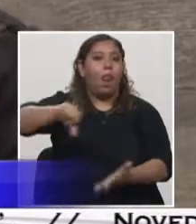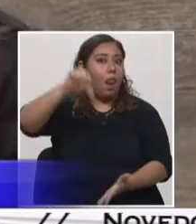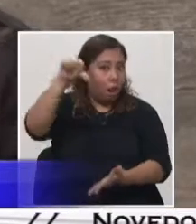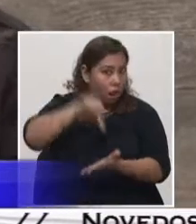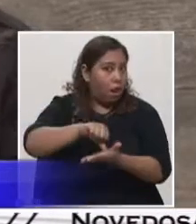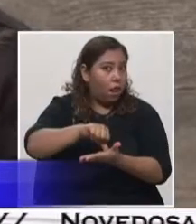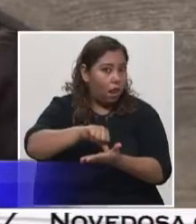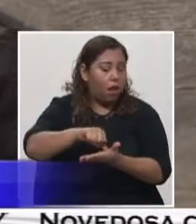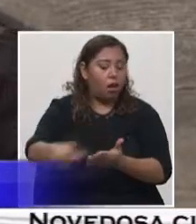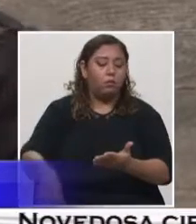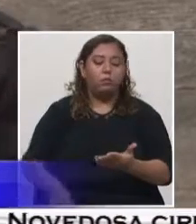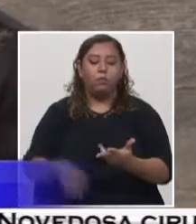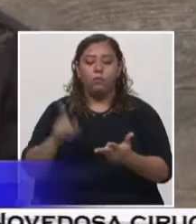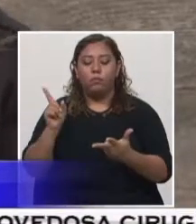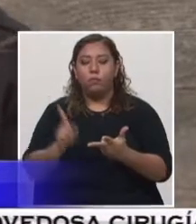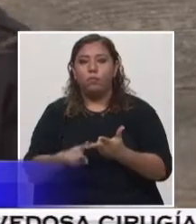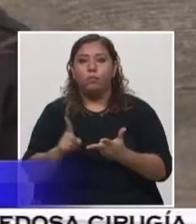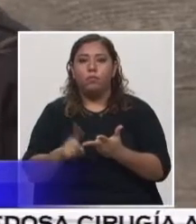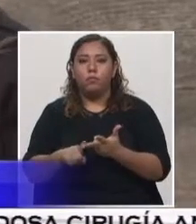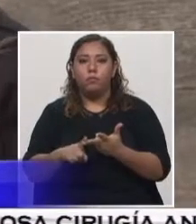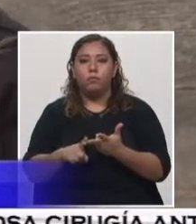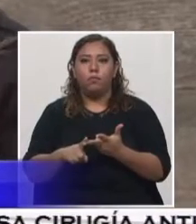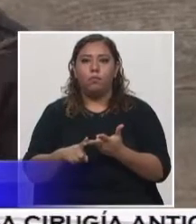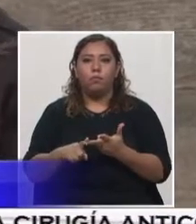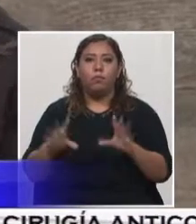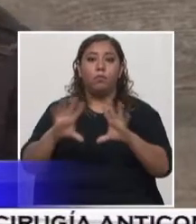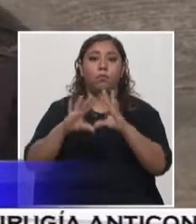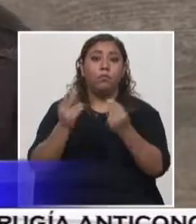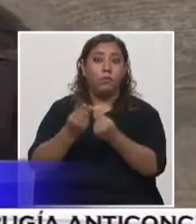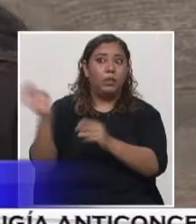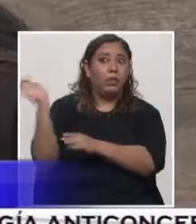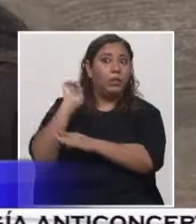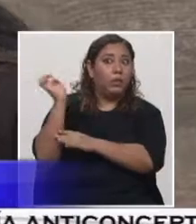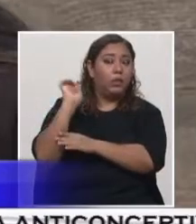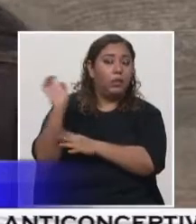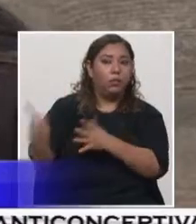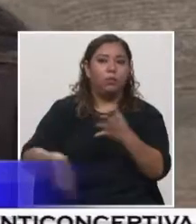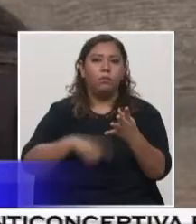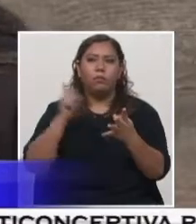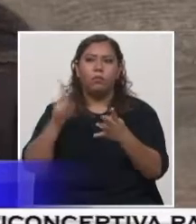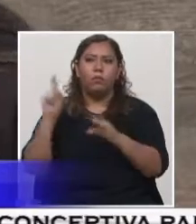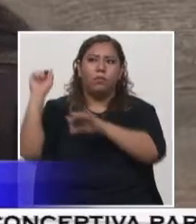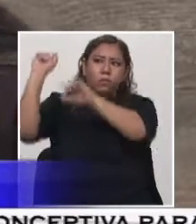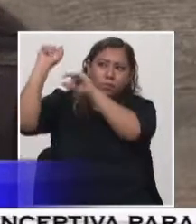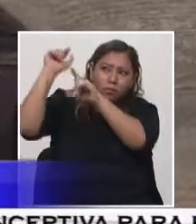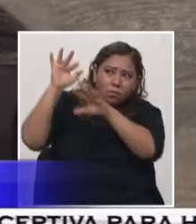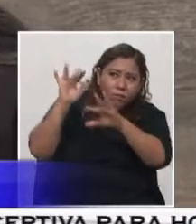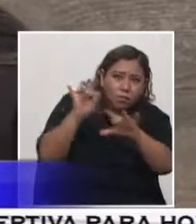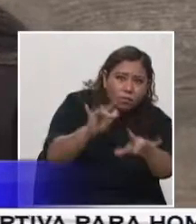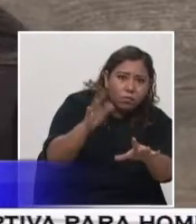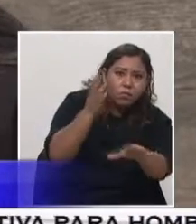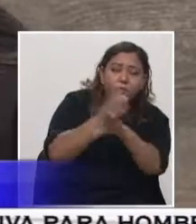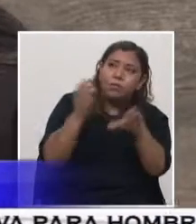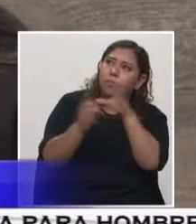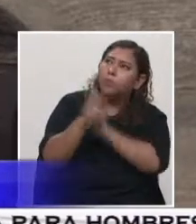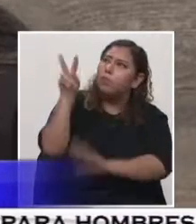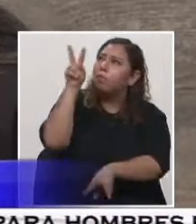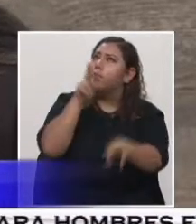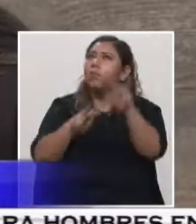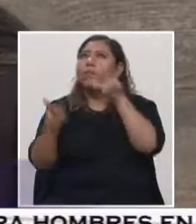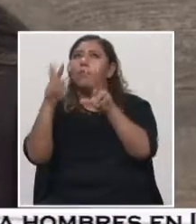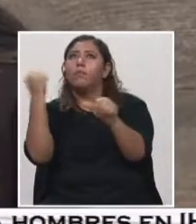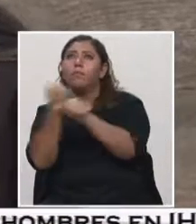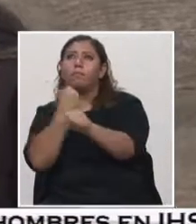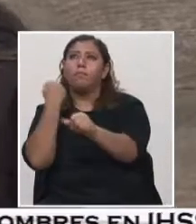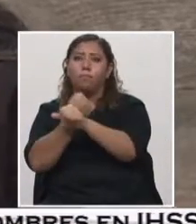de alerta temprana, que tienen y saben sobre el deslizamiento de tierra, entonces igual ahí se insertan nuestros jóvenes